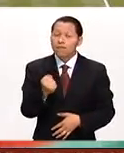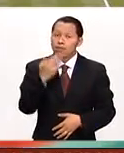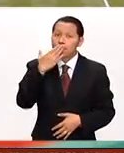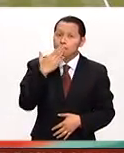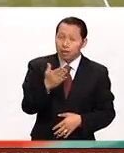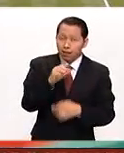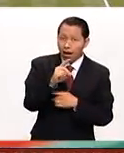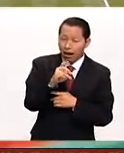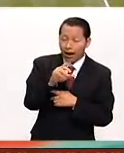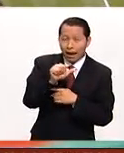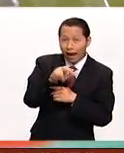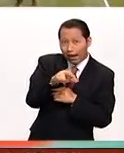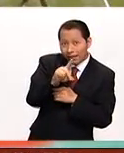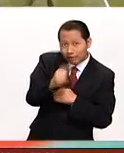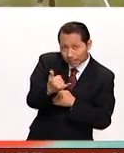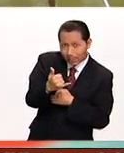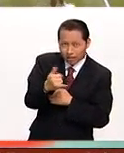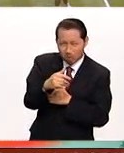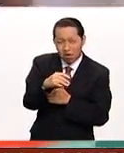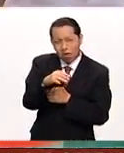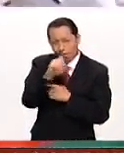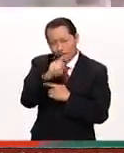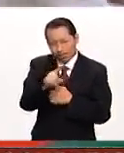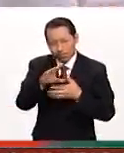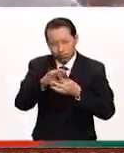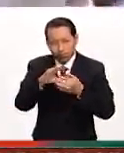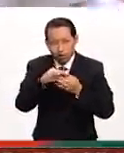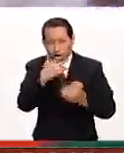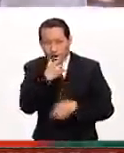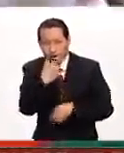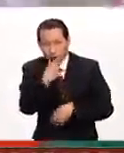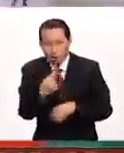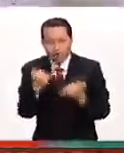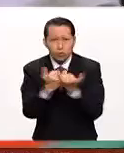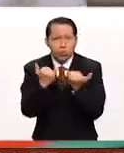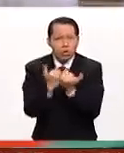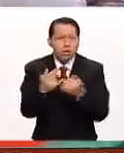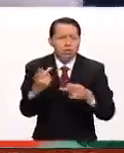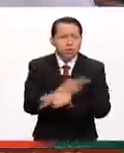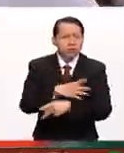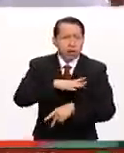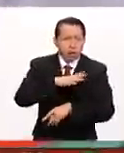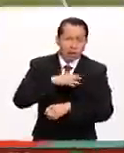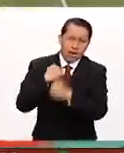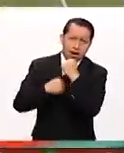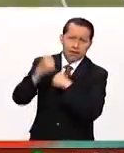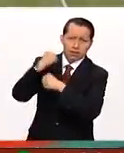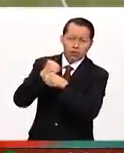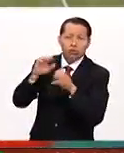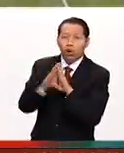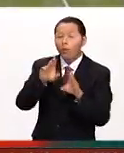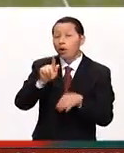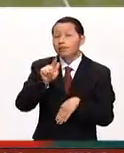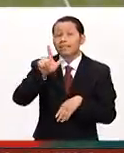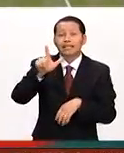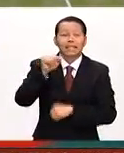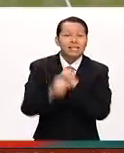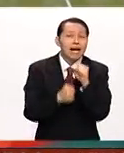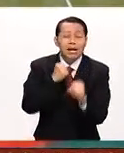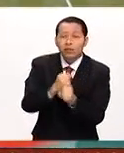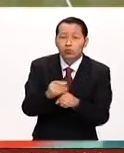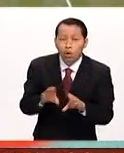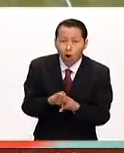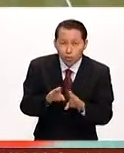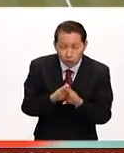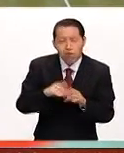tuvo Andy Murray en la rama varonil espectacular, hay que decirlo hace unos años fueron 77 años para que